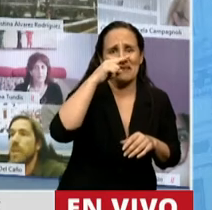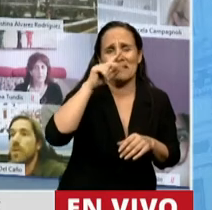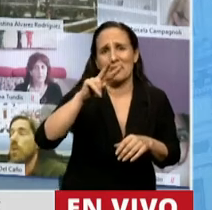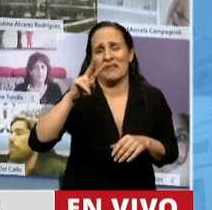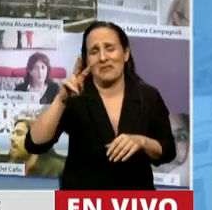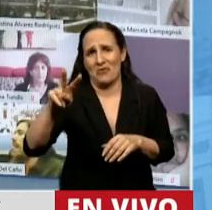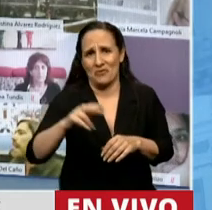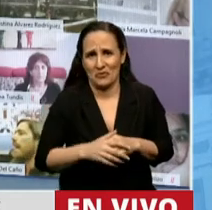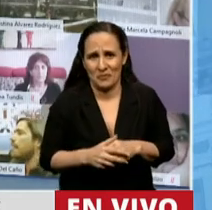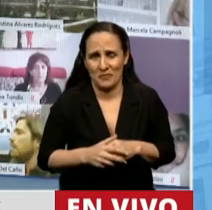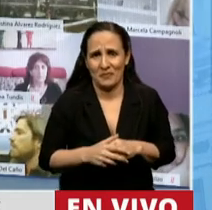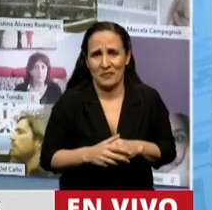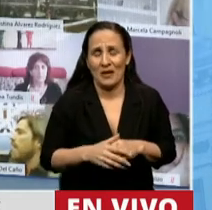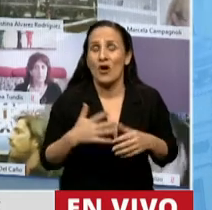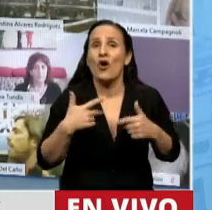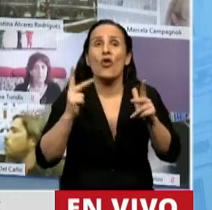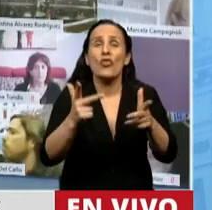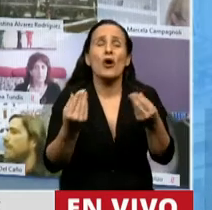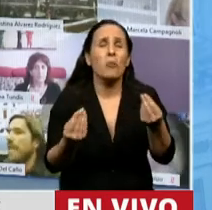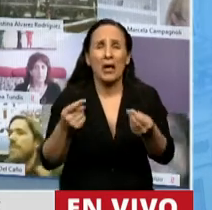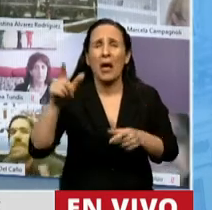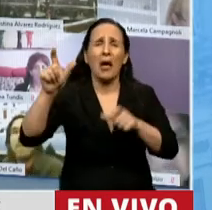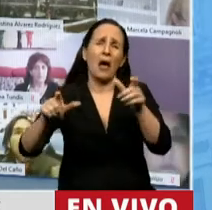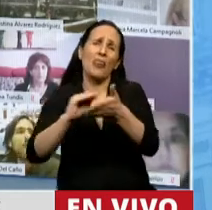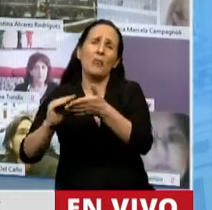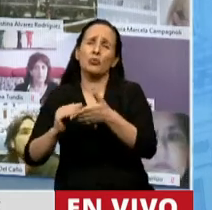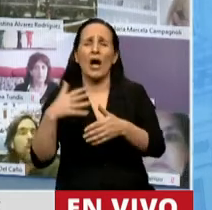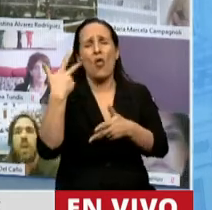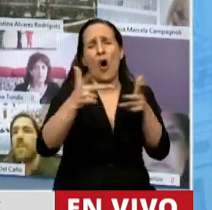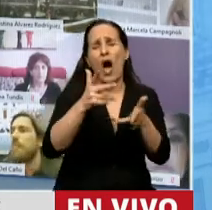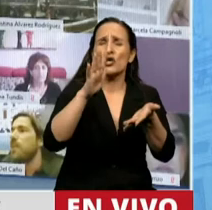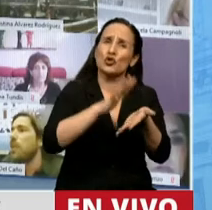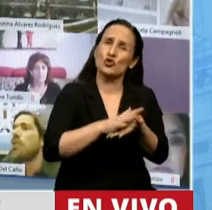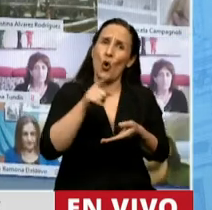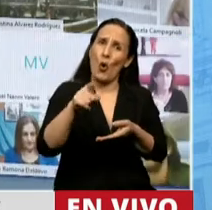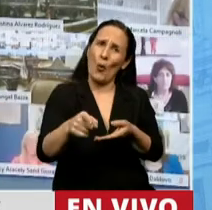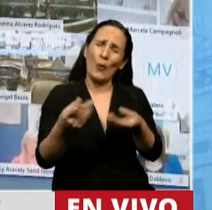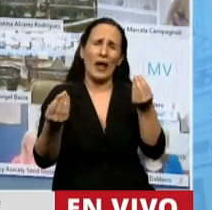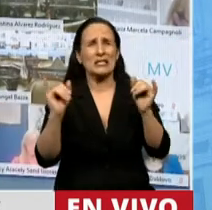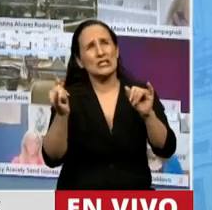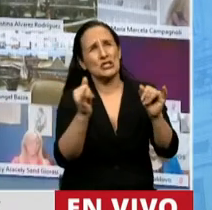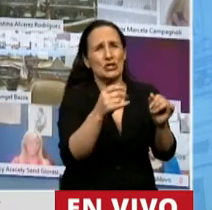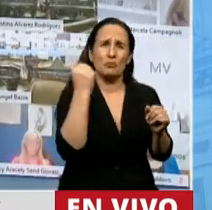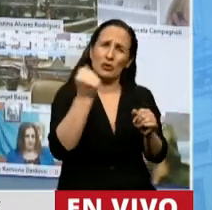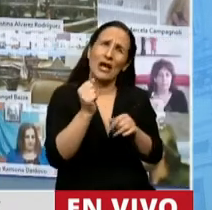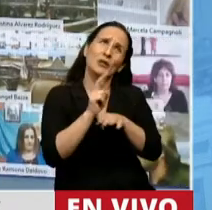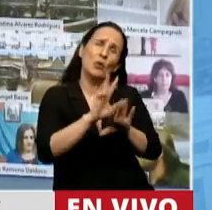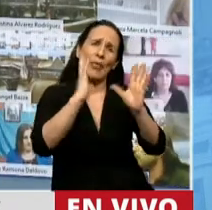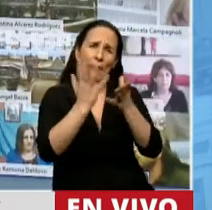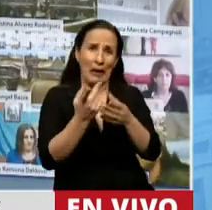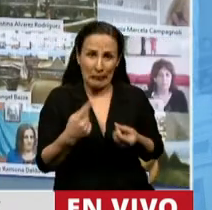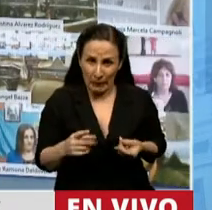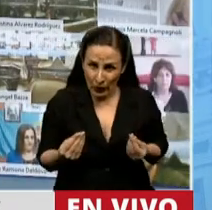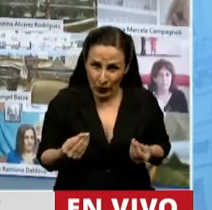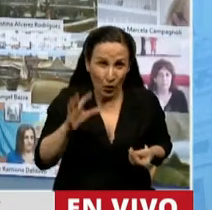acá si no se habla mucho de la defensa del medio ambiente, pero después donde son gobiernos, o quién gobierna en San Juan, donde